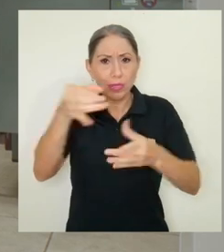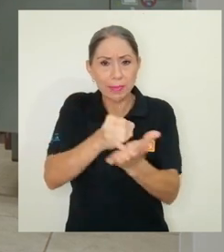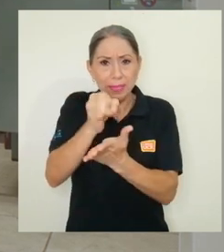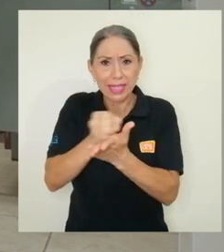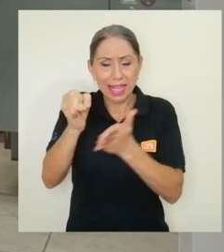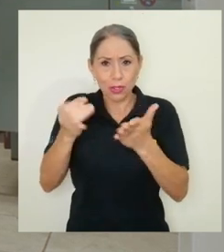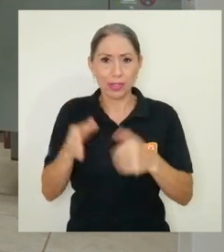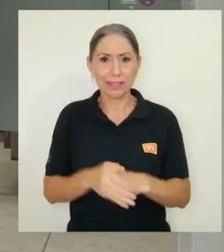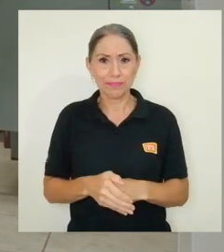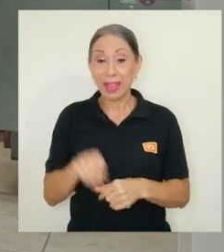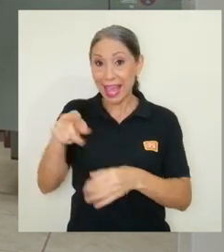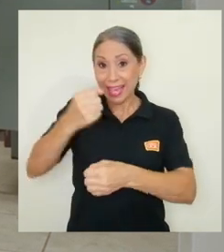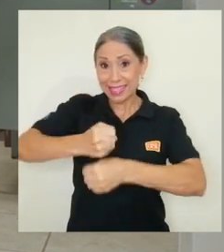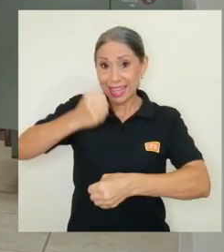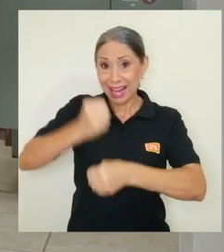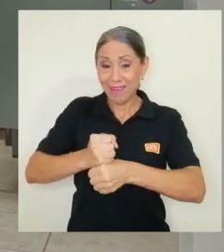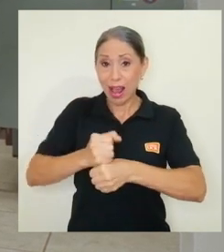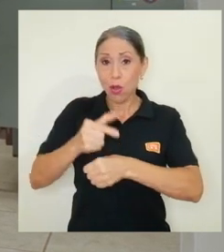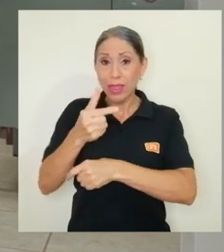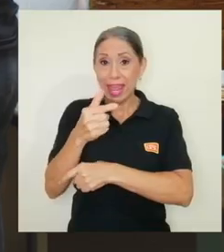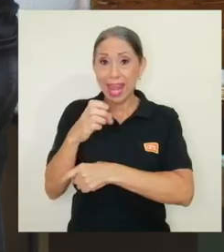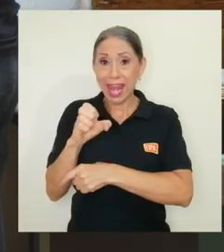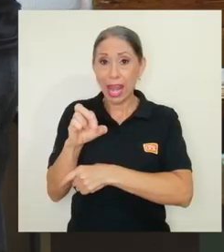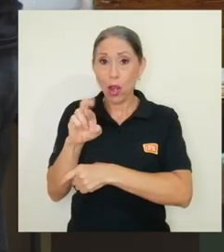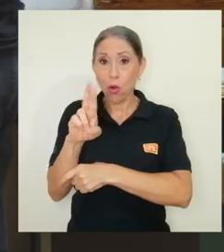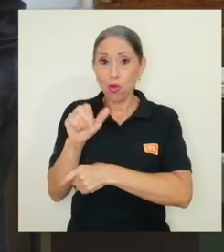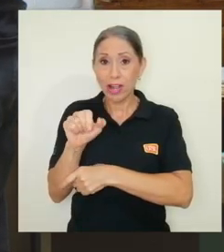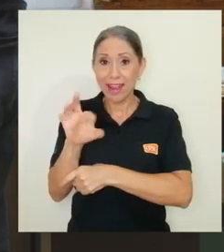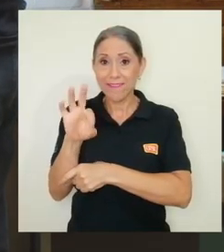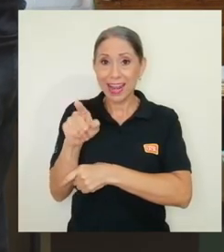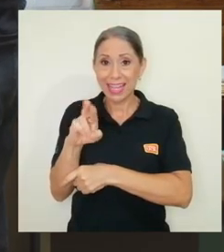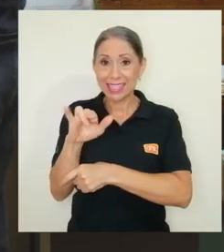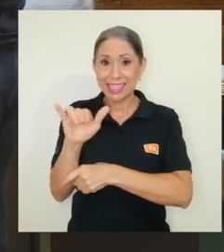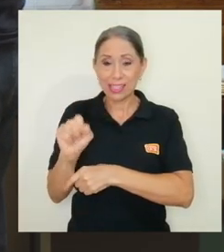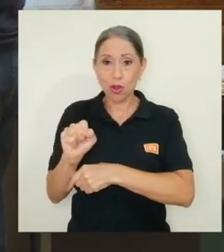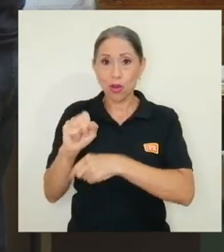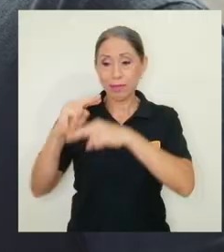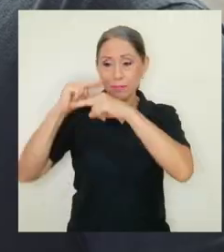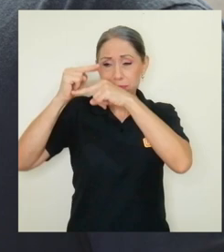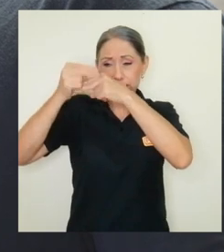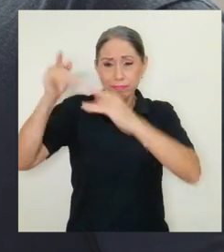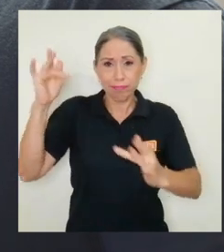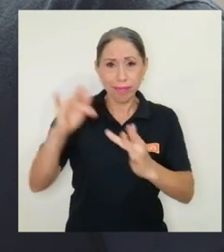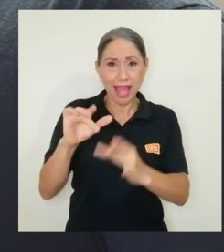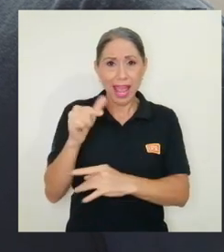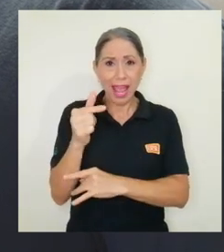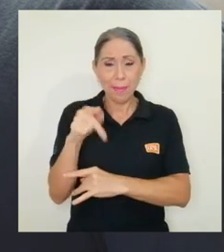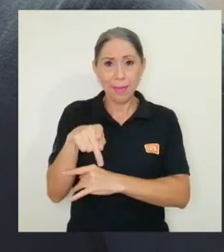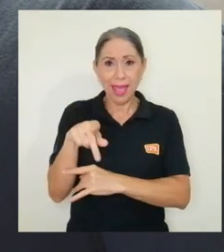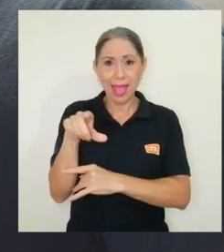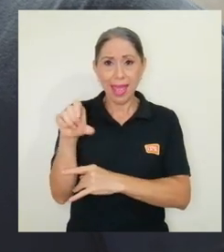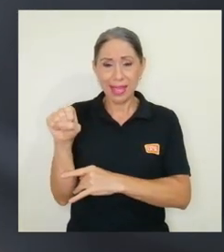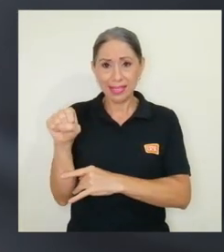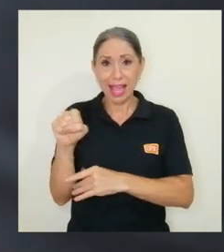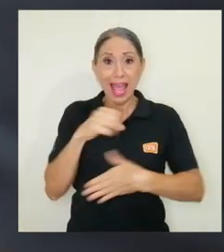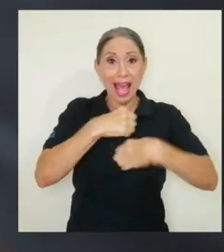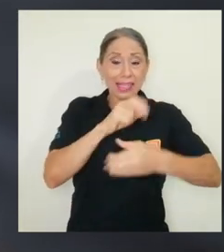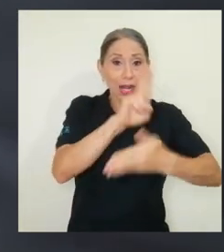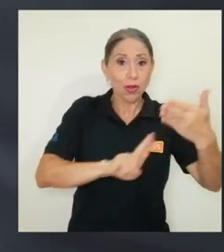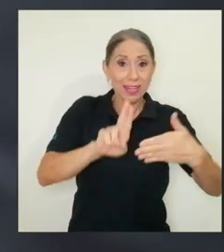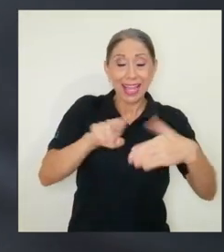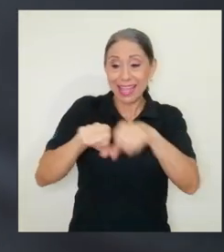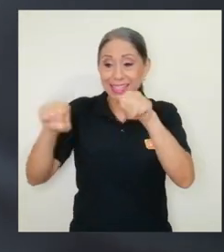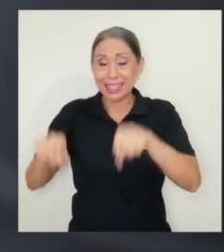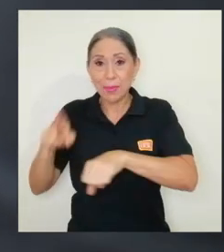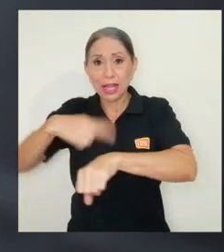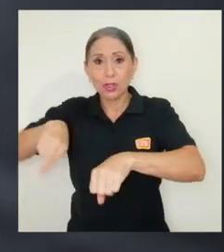este trabajo de georreferenciación vía gps es desarrollado entre la universidad y el sistema nacional de áreas